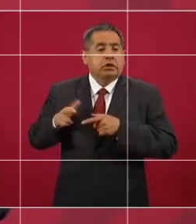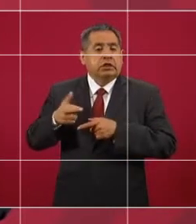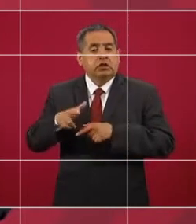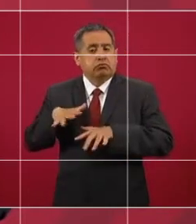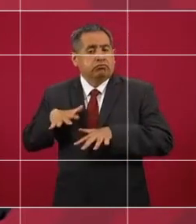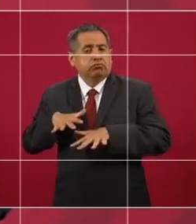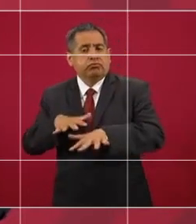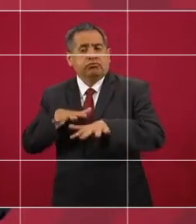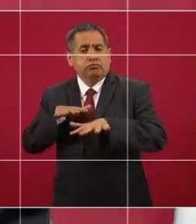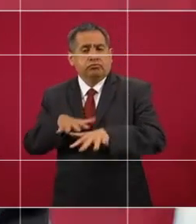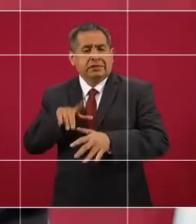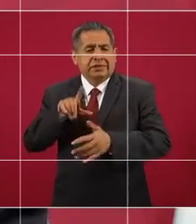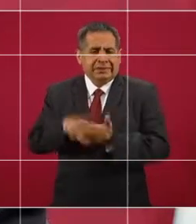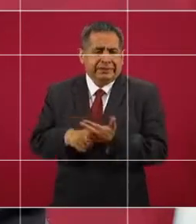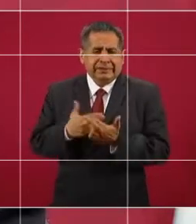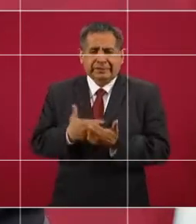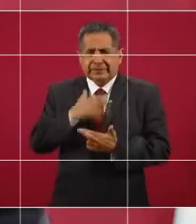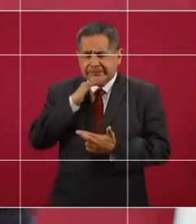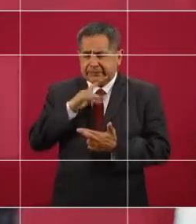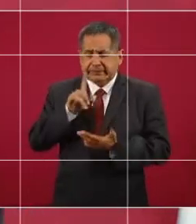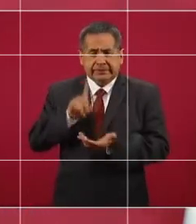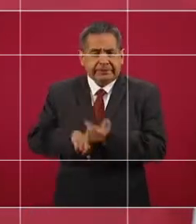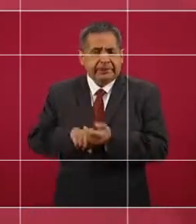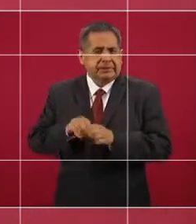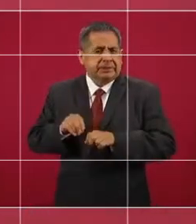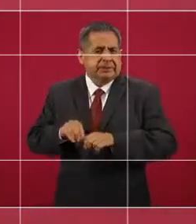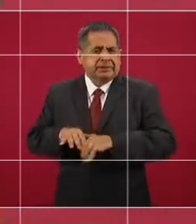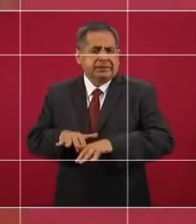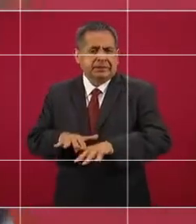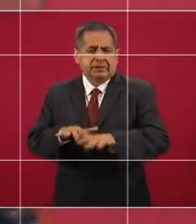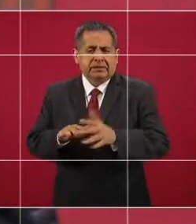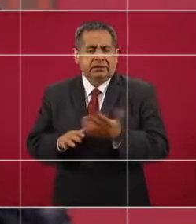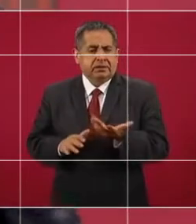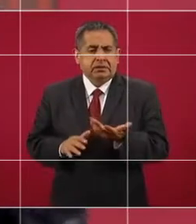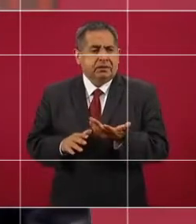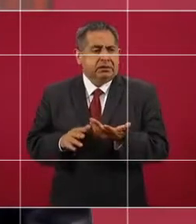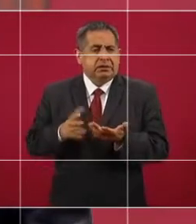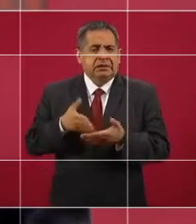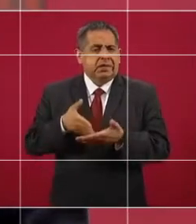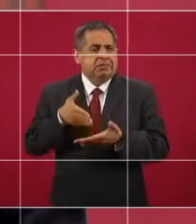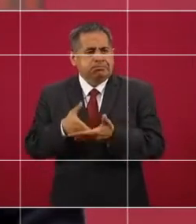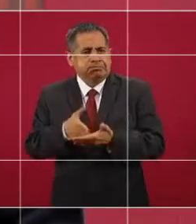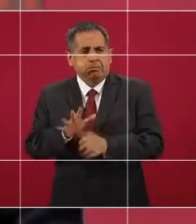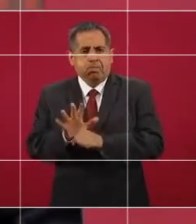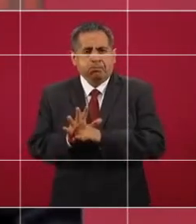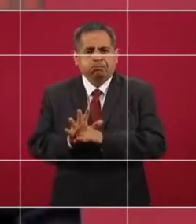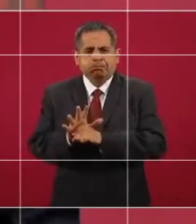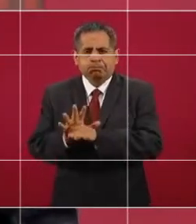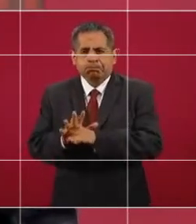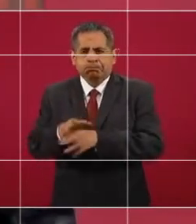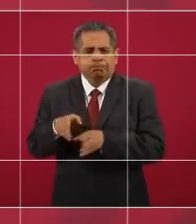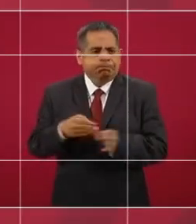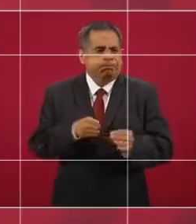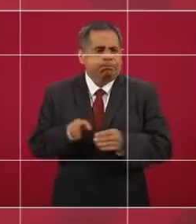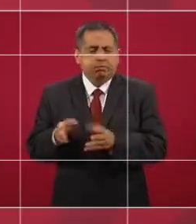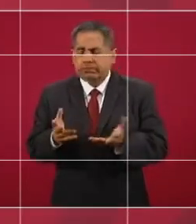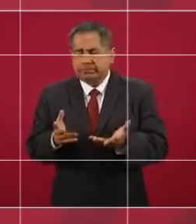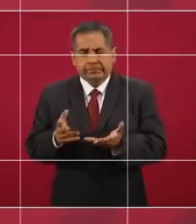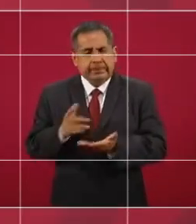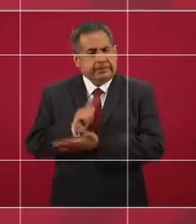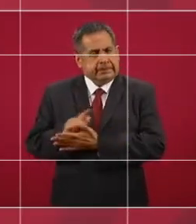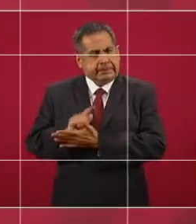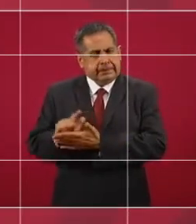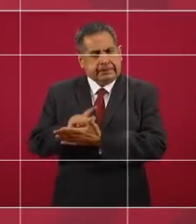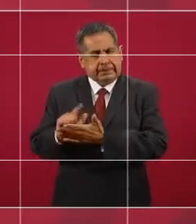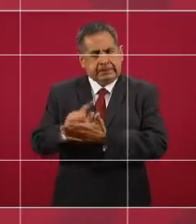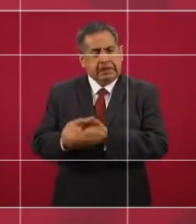totalmente asolvados, hay barreras, tapones. Entonces, vamos a